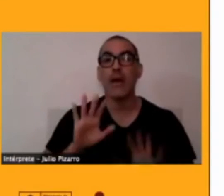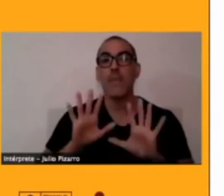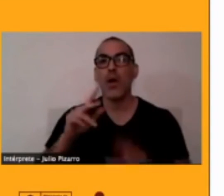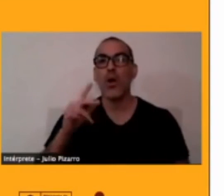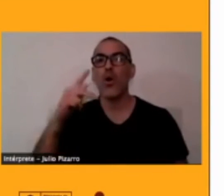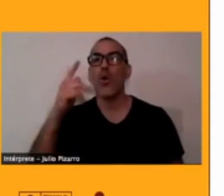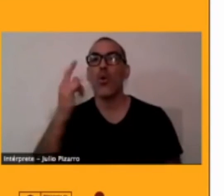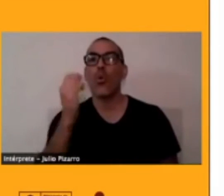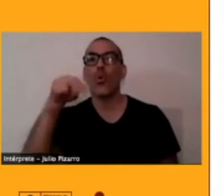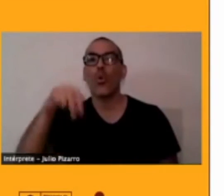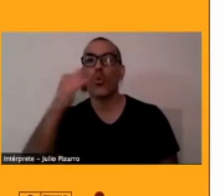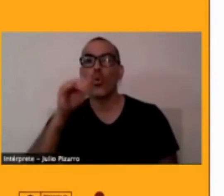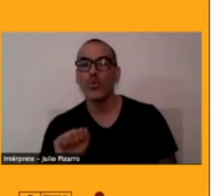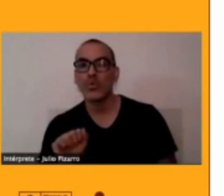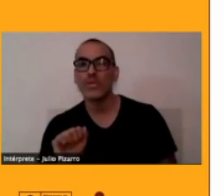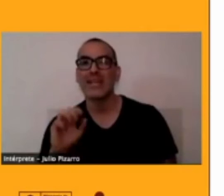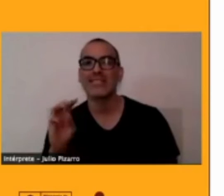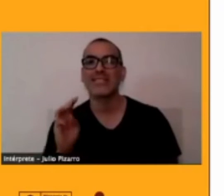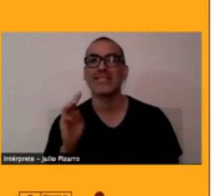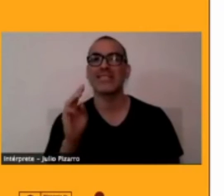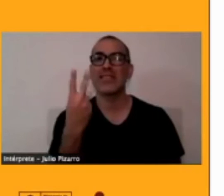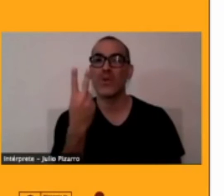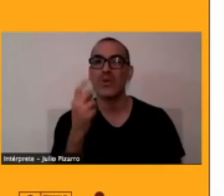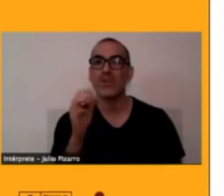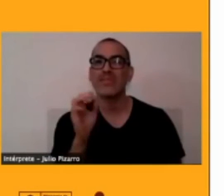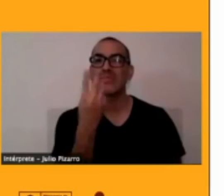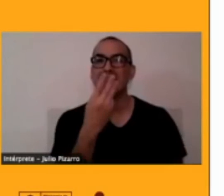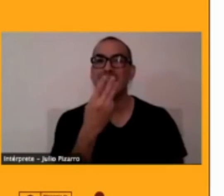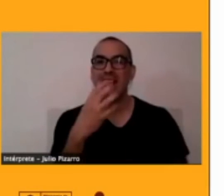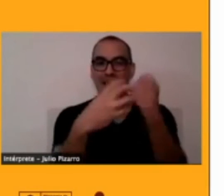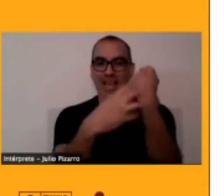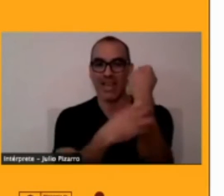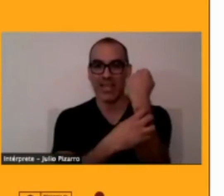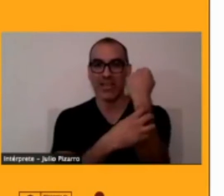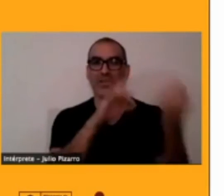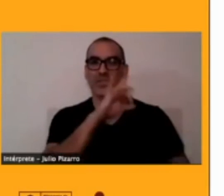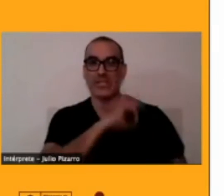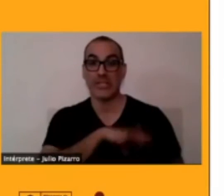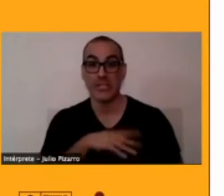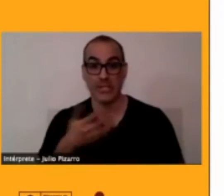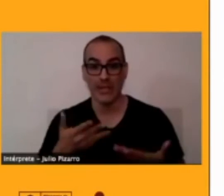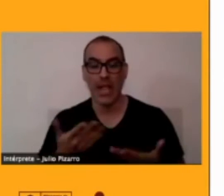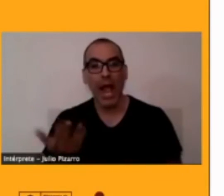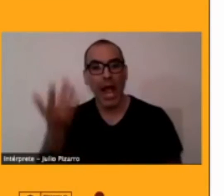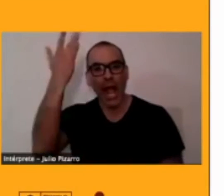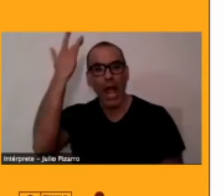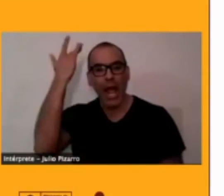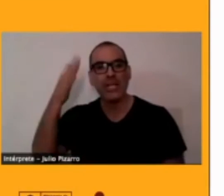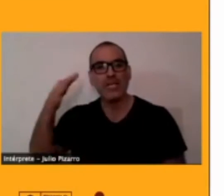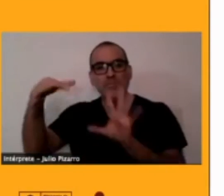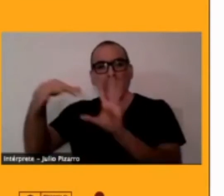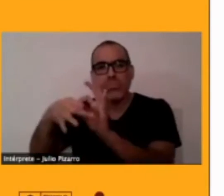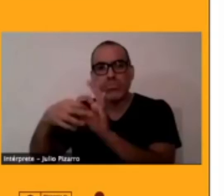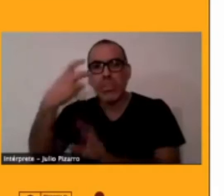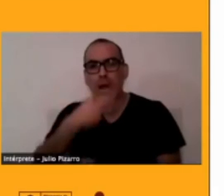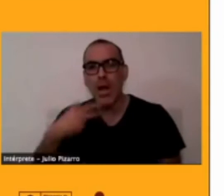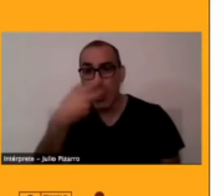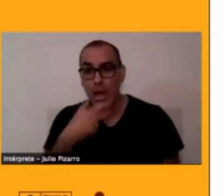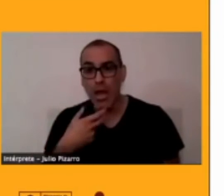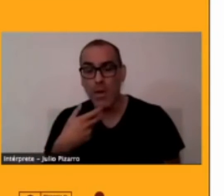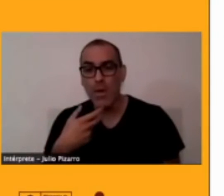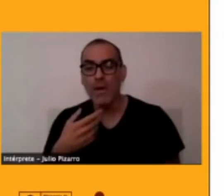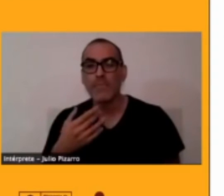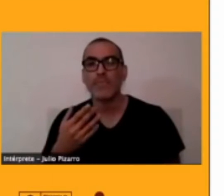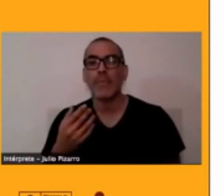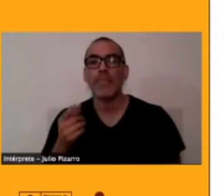lenguas convivieron en ese tiempo con las lenguas que venían